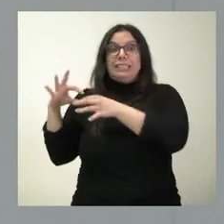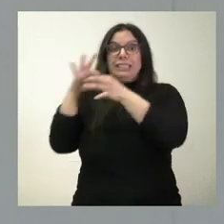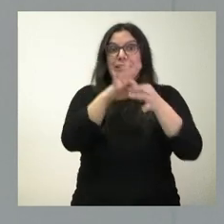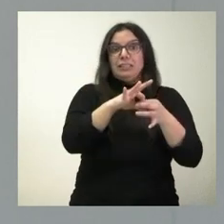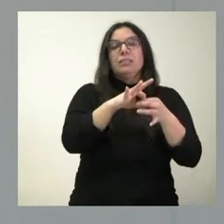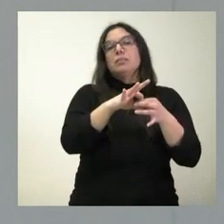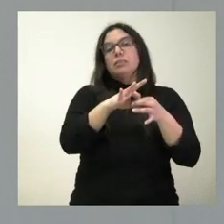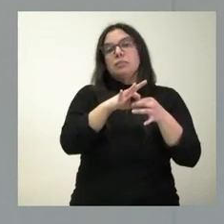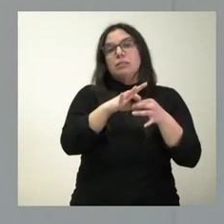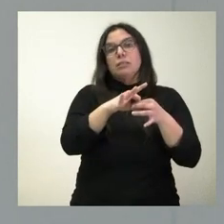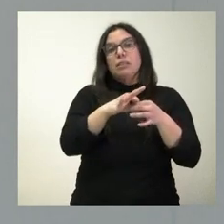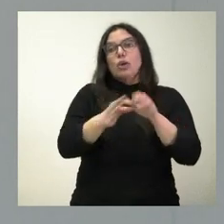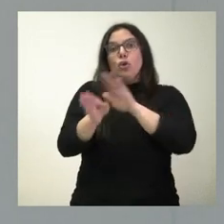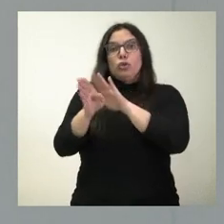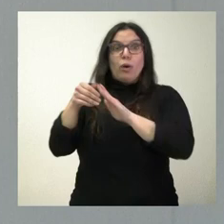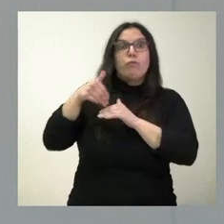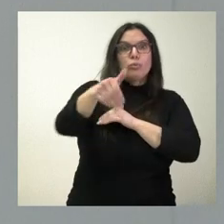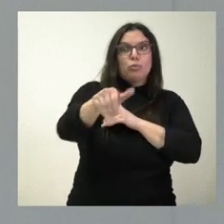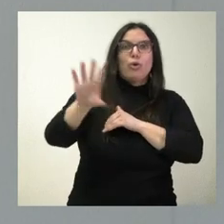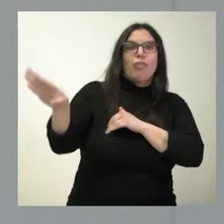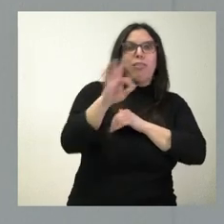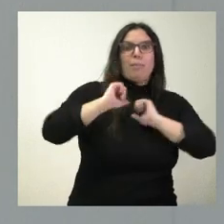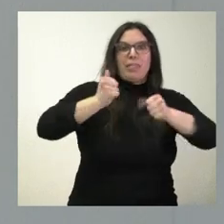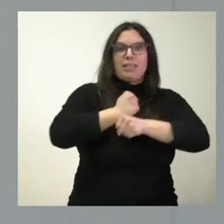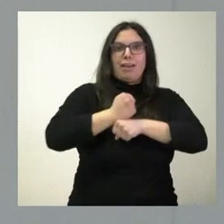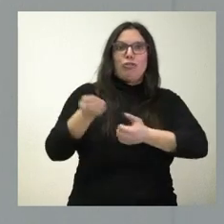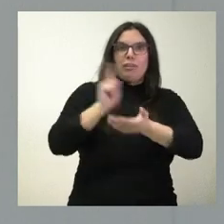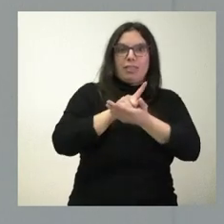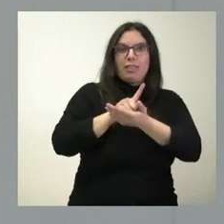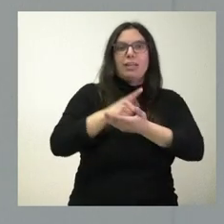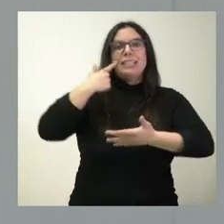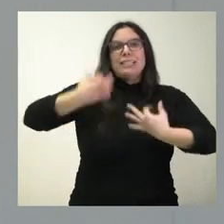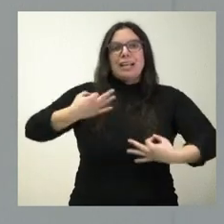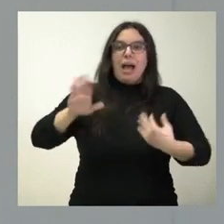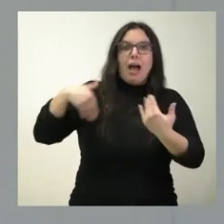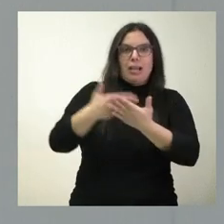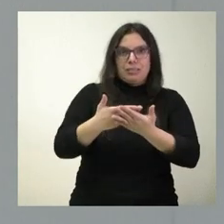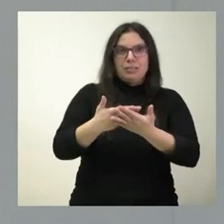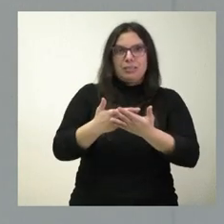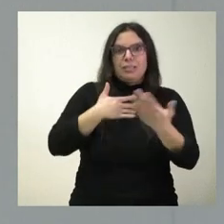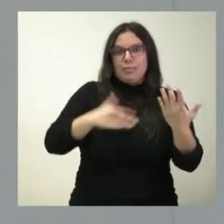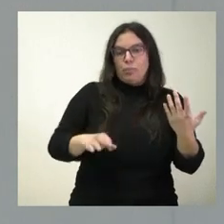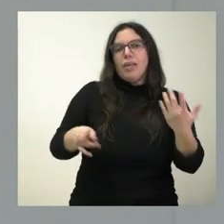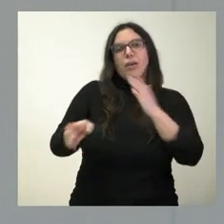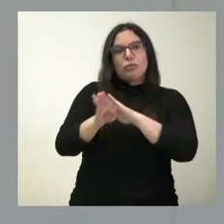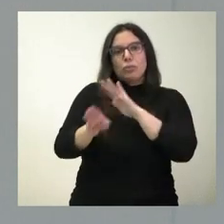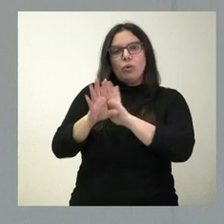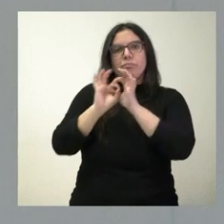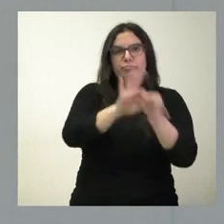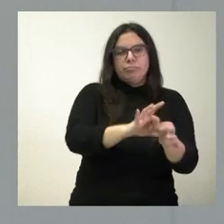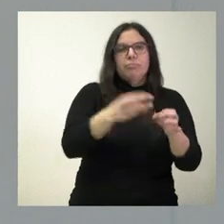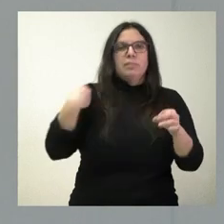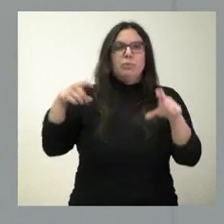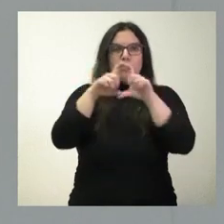lo puedan continuar en el futuro y, por tanto, para que tengan esa garantía en sus ingresos y también para que sigan permaneciendo vinculados a la actividad